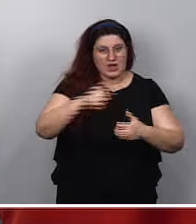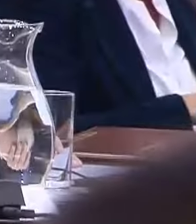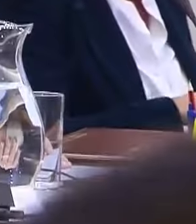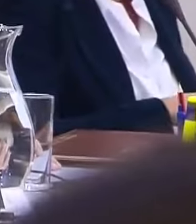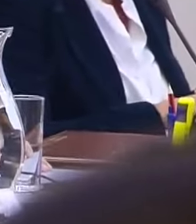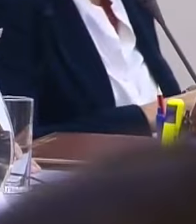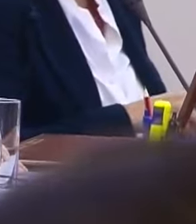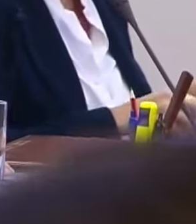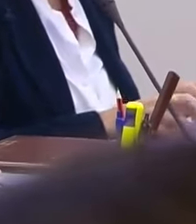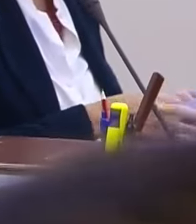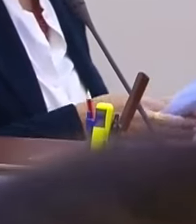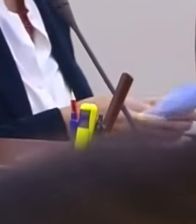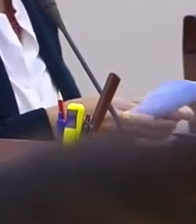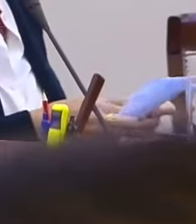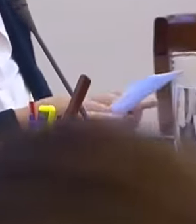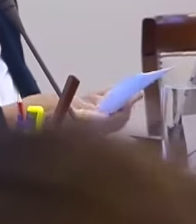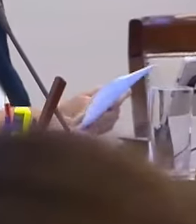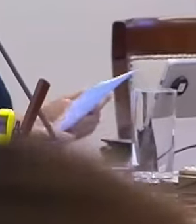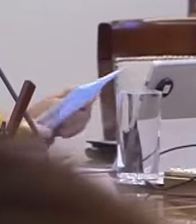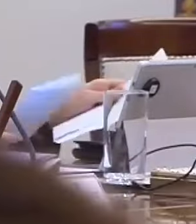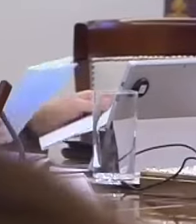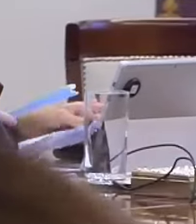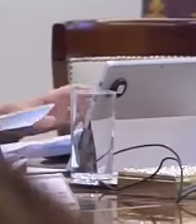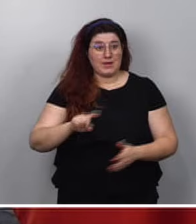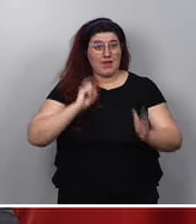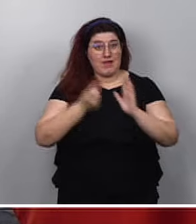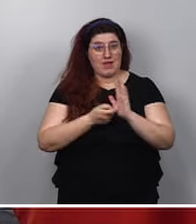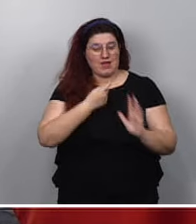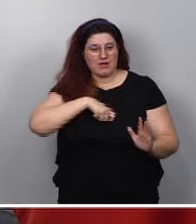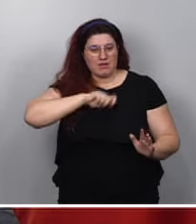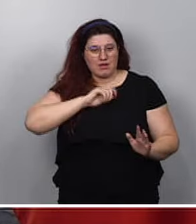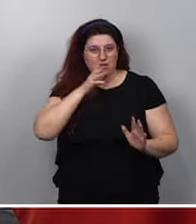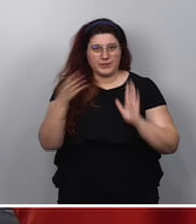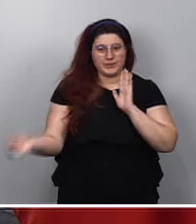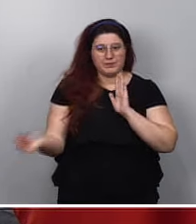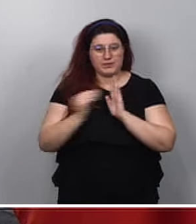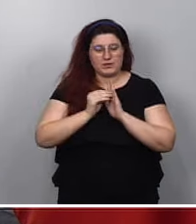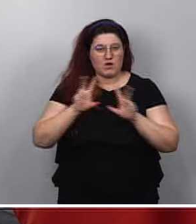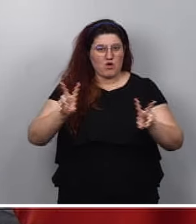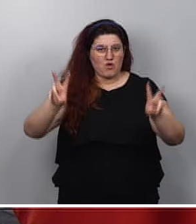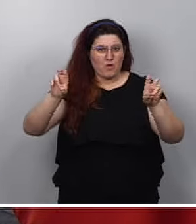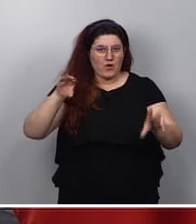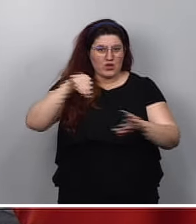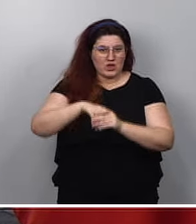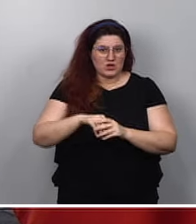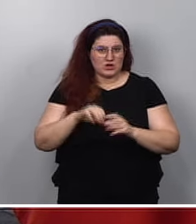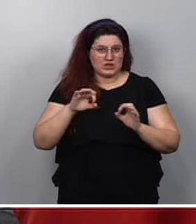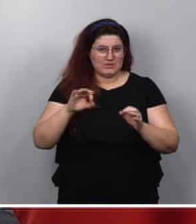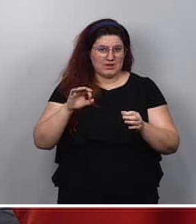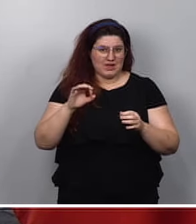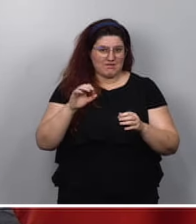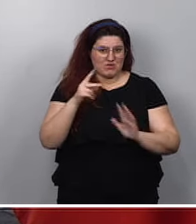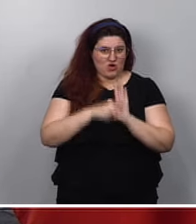de generación de electricidad, incluidas en este ámbito. Otra de las grandes novedades del paquete europeo,